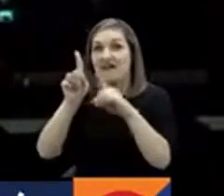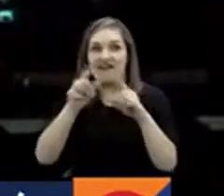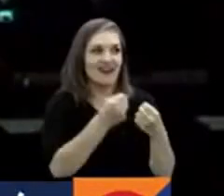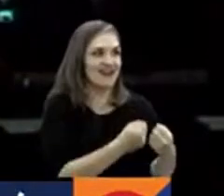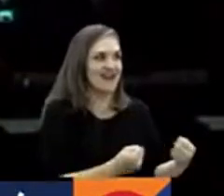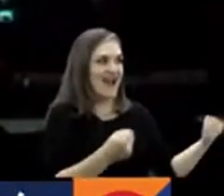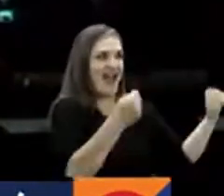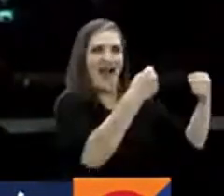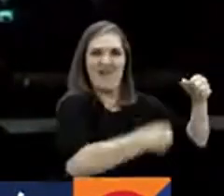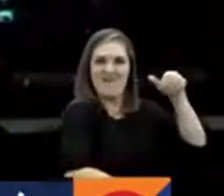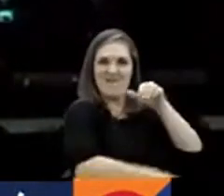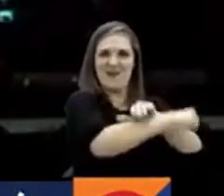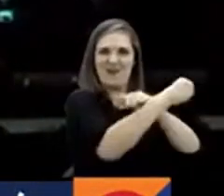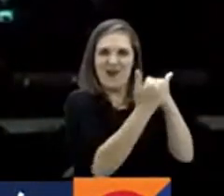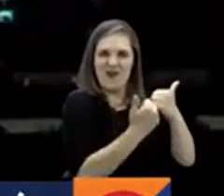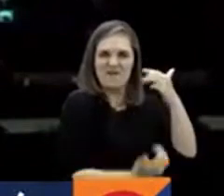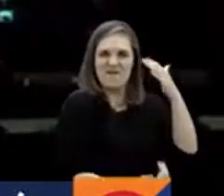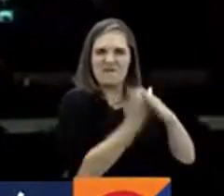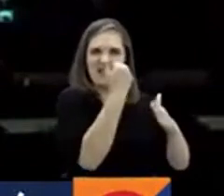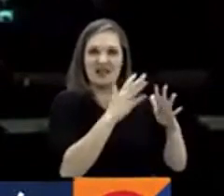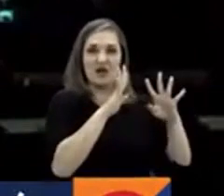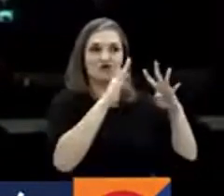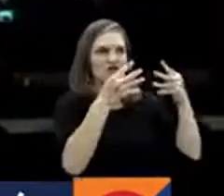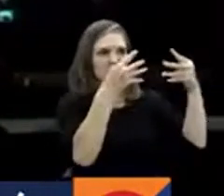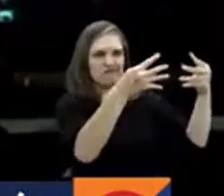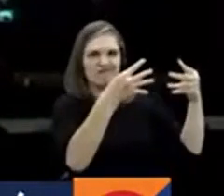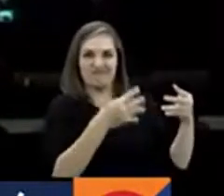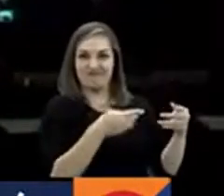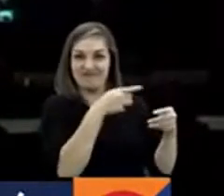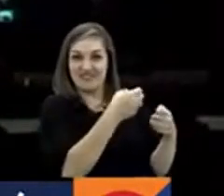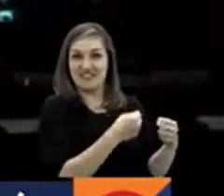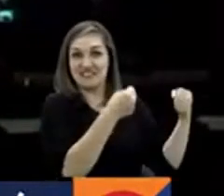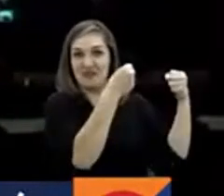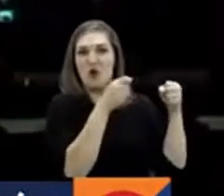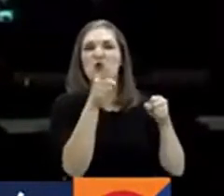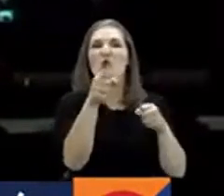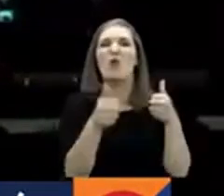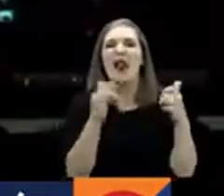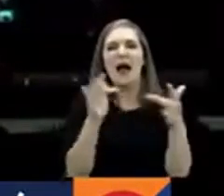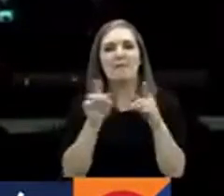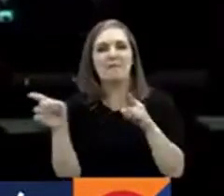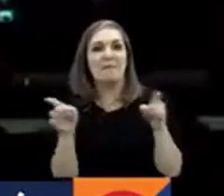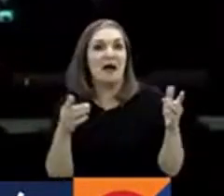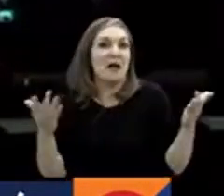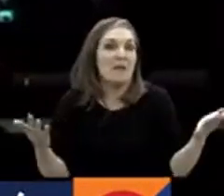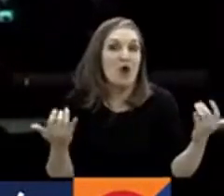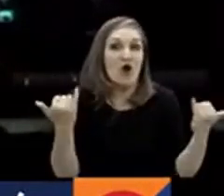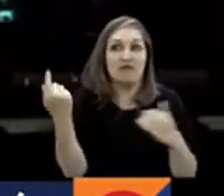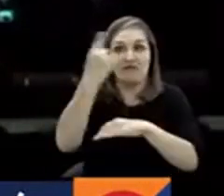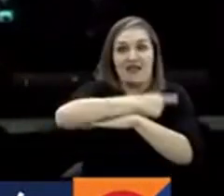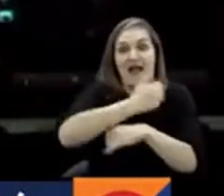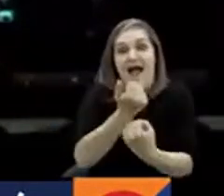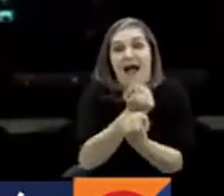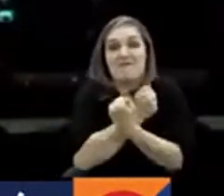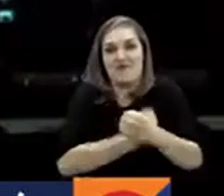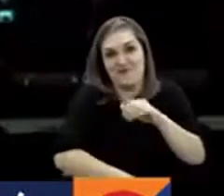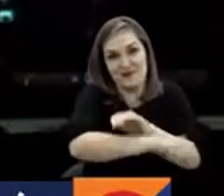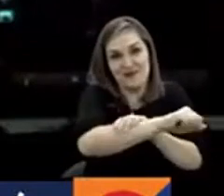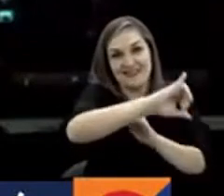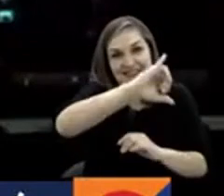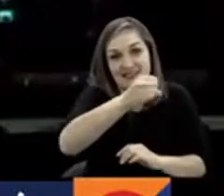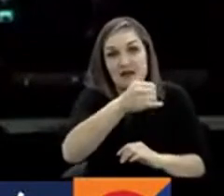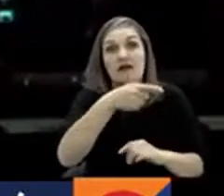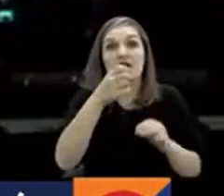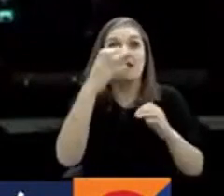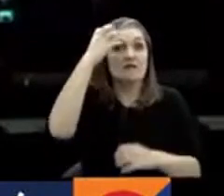League, el regreso de los octavos de final. Y ya hablando de estos partidos, en donde también hubo mucho amor por el fútbol, pues tenemos que decir que el Bayern